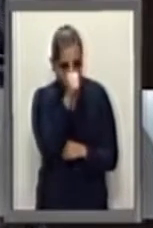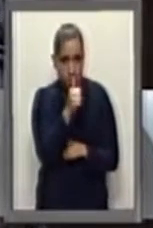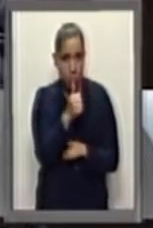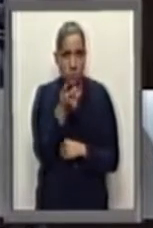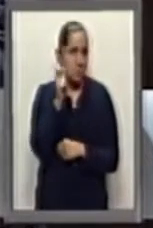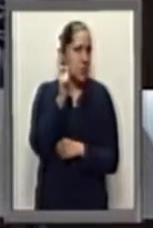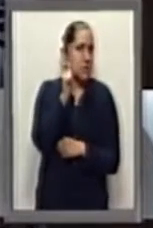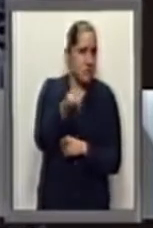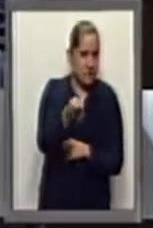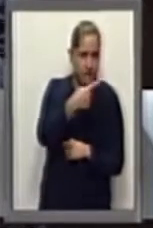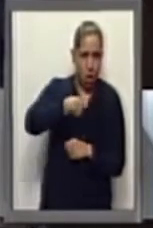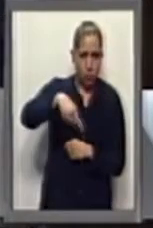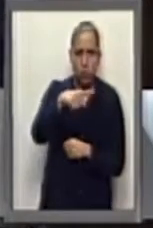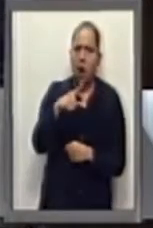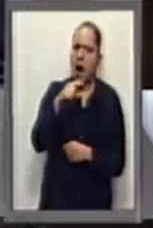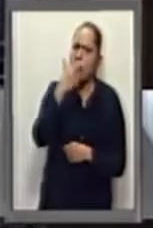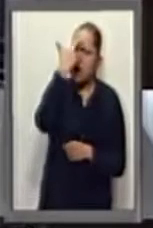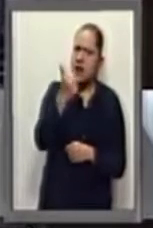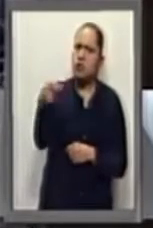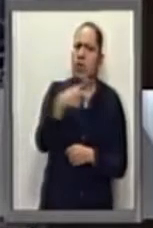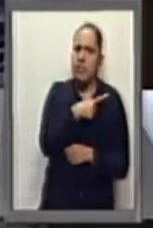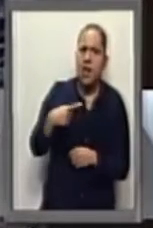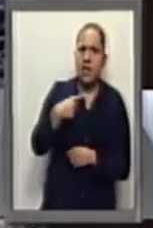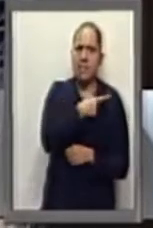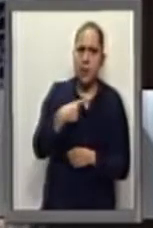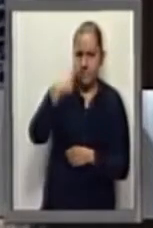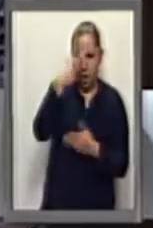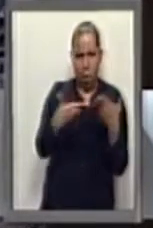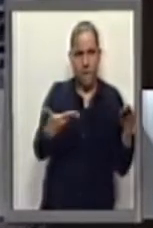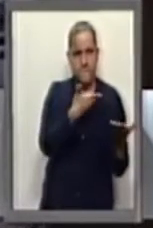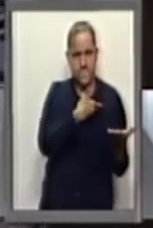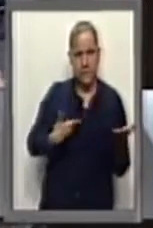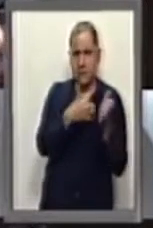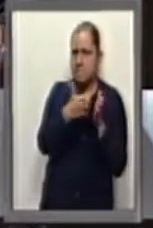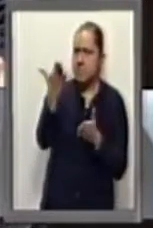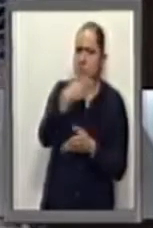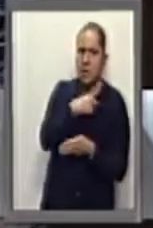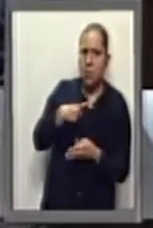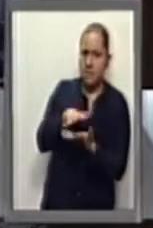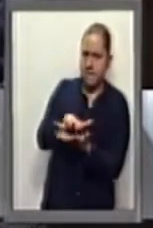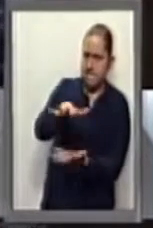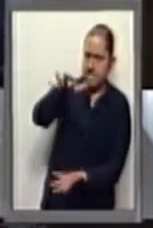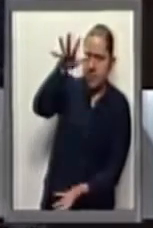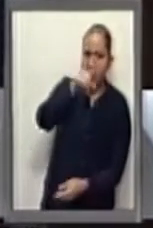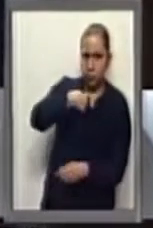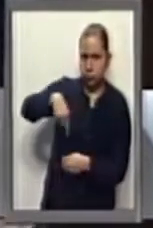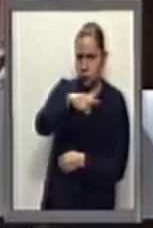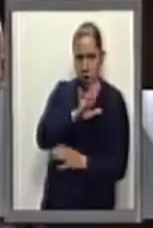la política de endeudamiento de esta Administración. Este debate está aún por empezar.